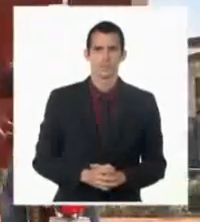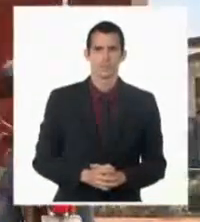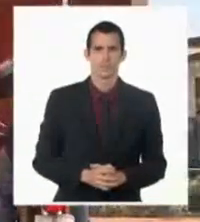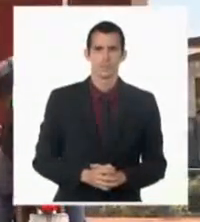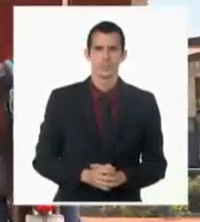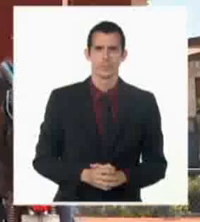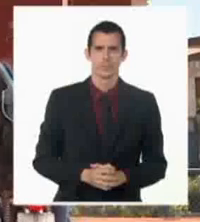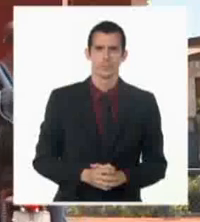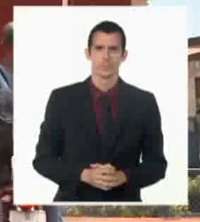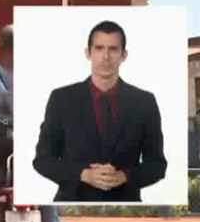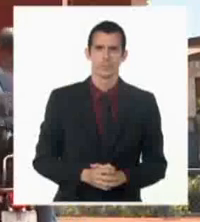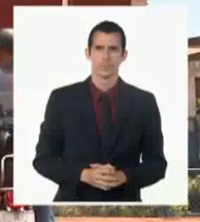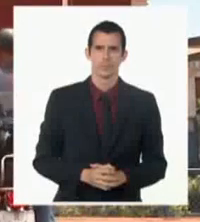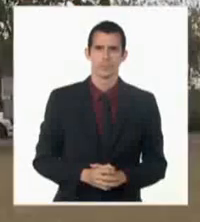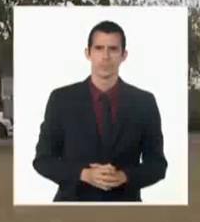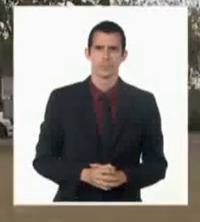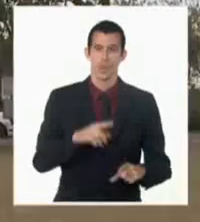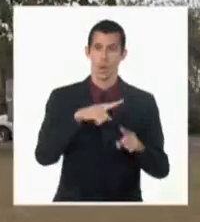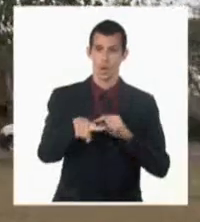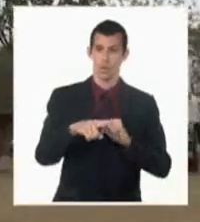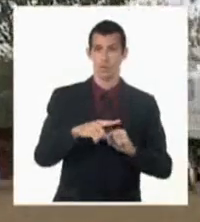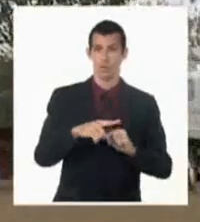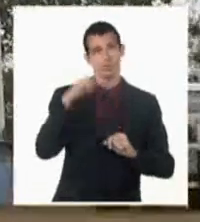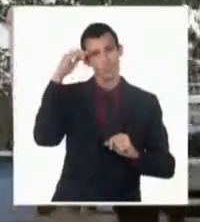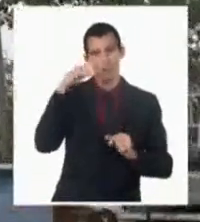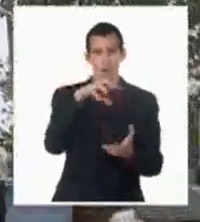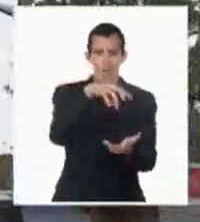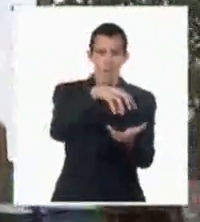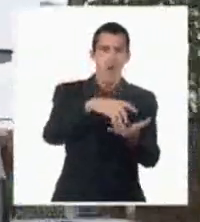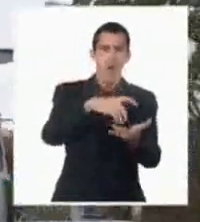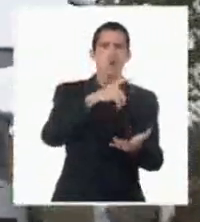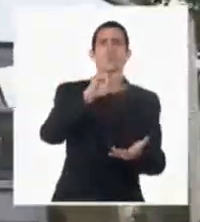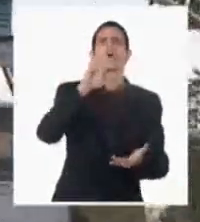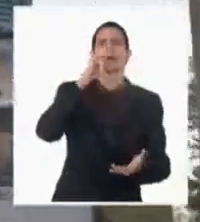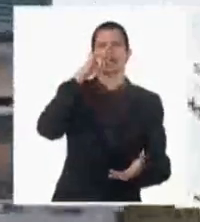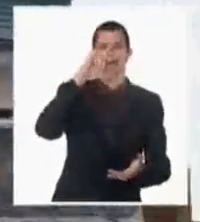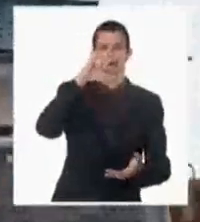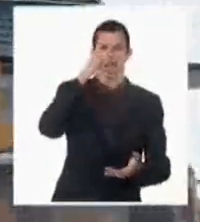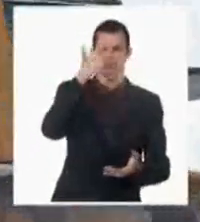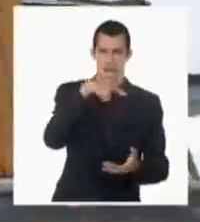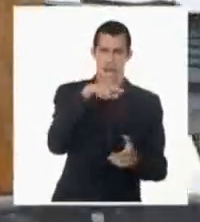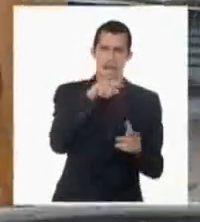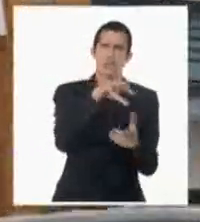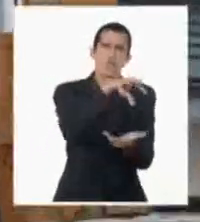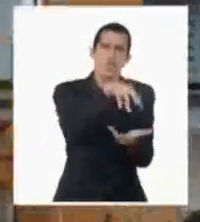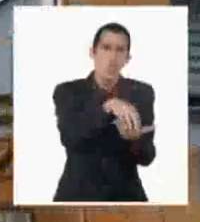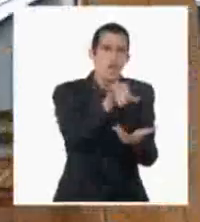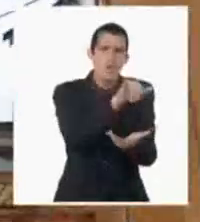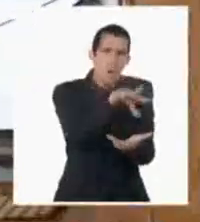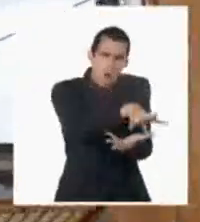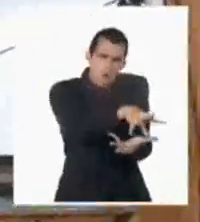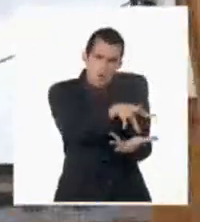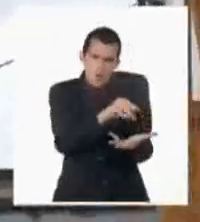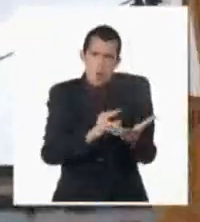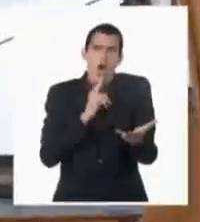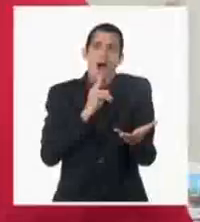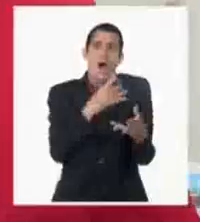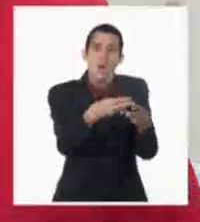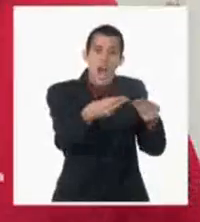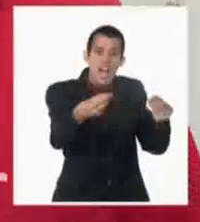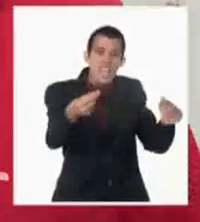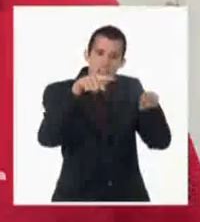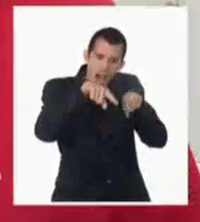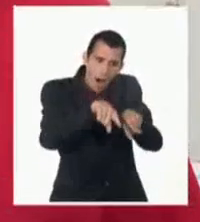causas inciden y también afectan la gestión en el abasto. En esta etapa del año,